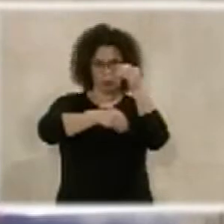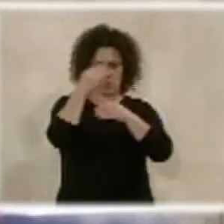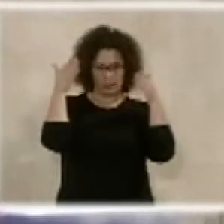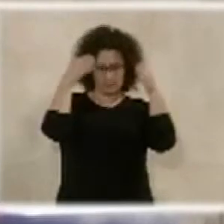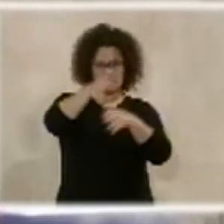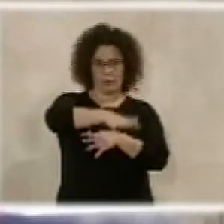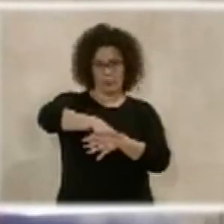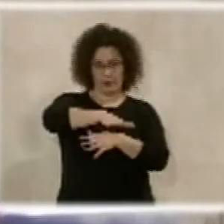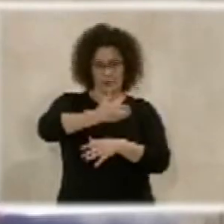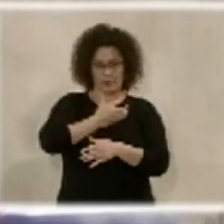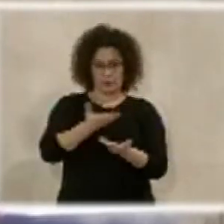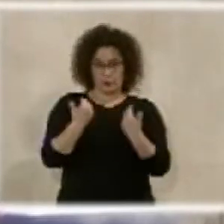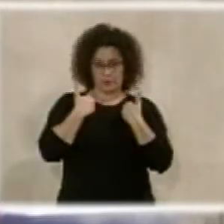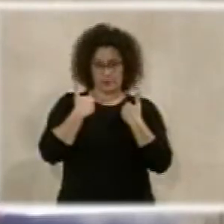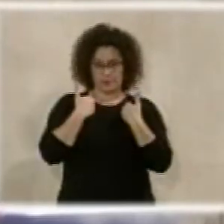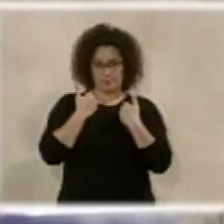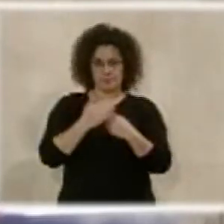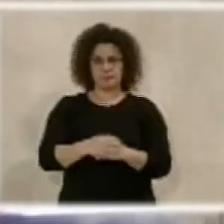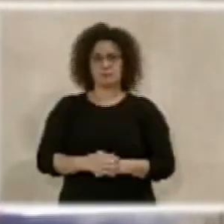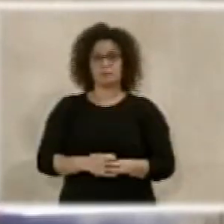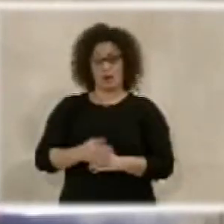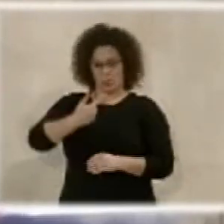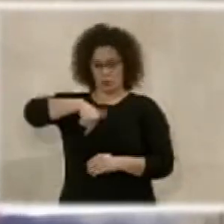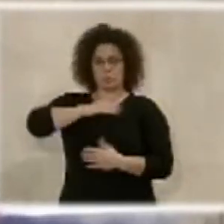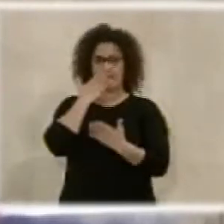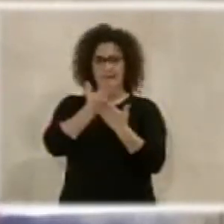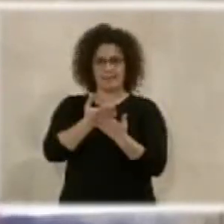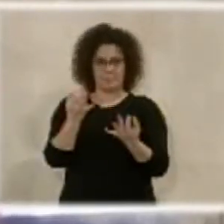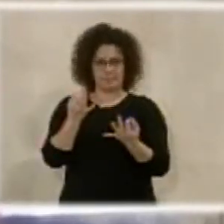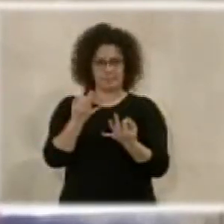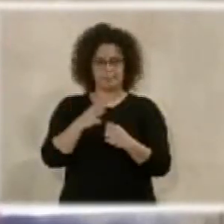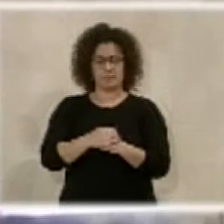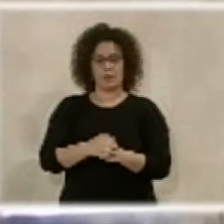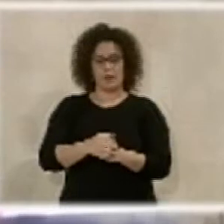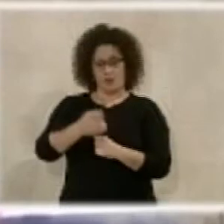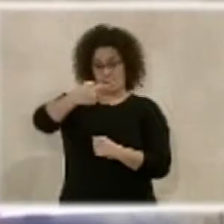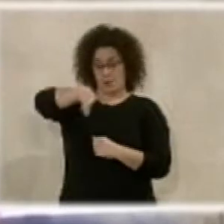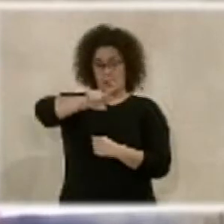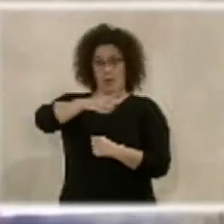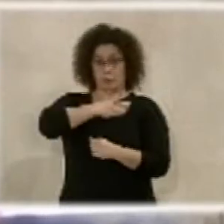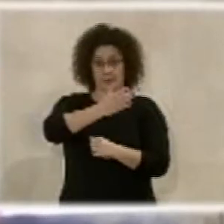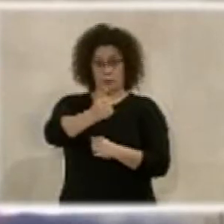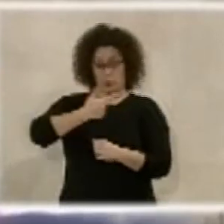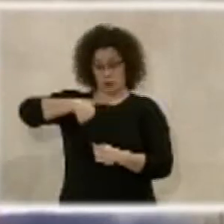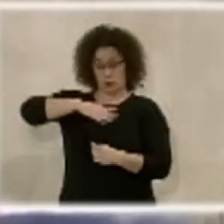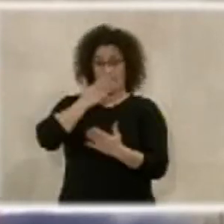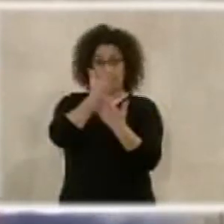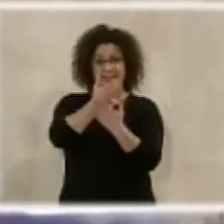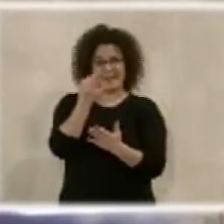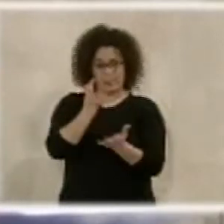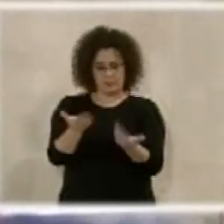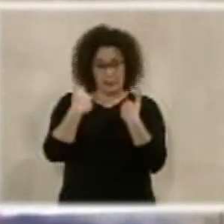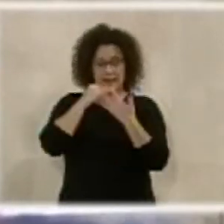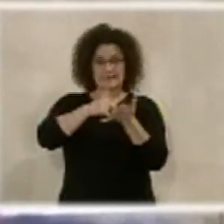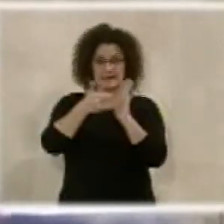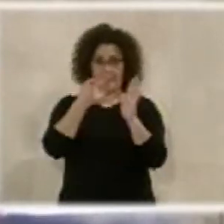ayuntamiento. La propuesta que desde el grupo proponemos a la corporación es que se acometa el sistema de gestión